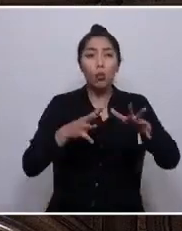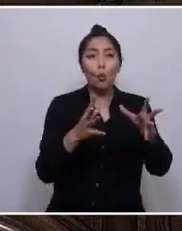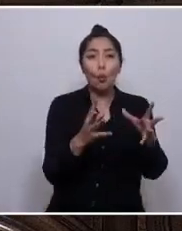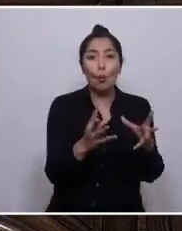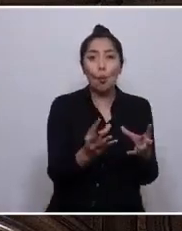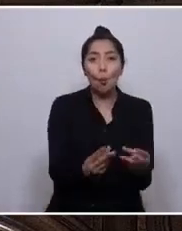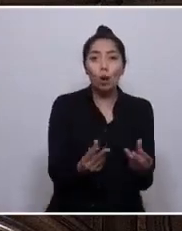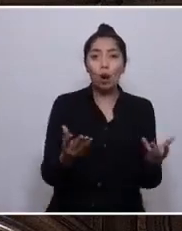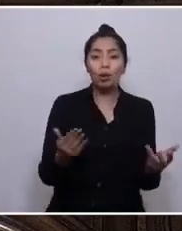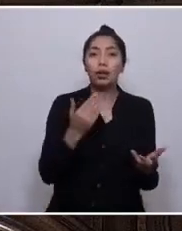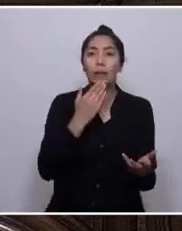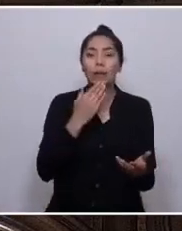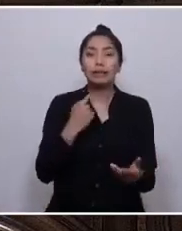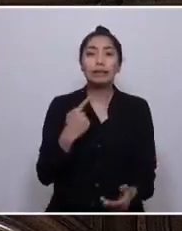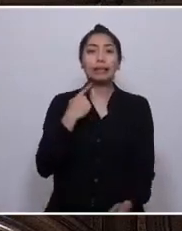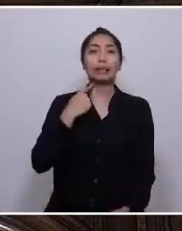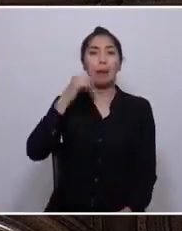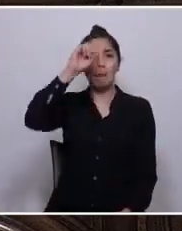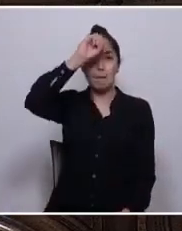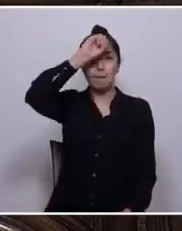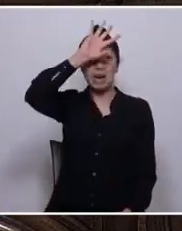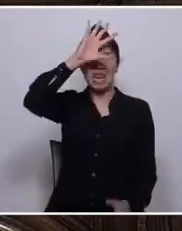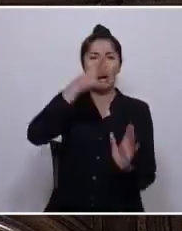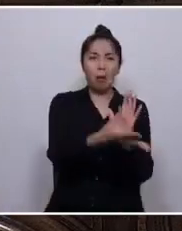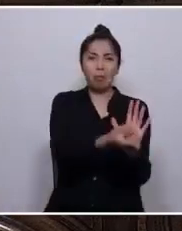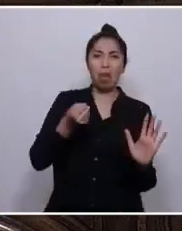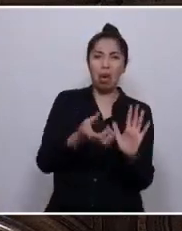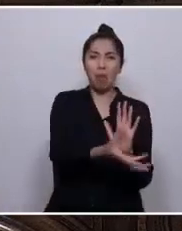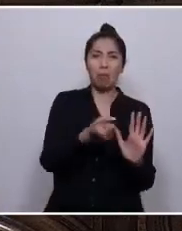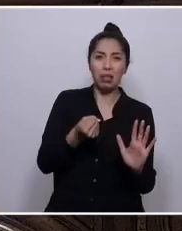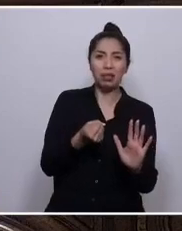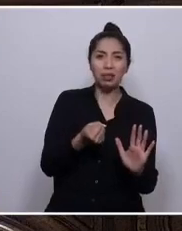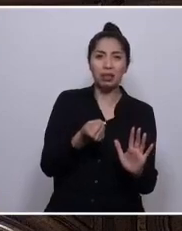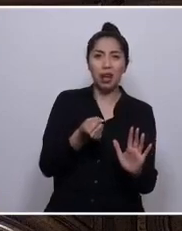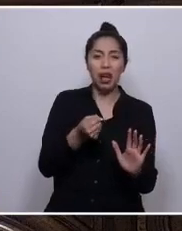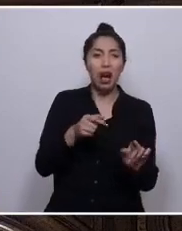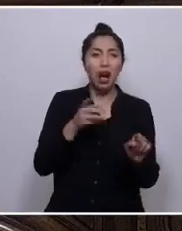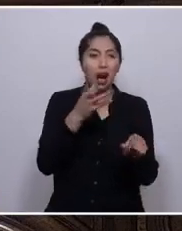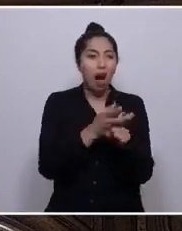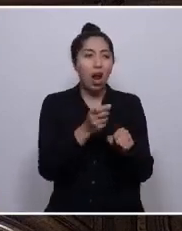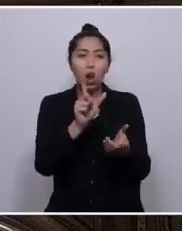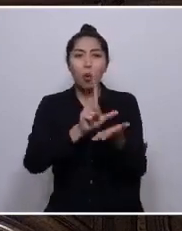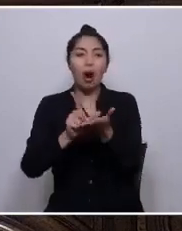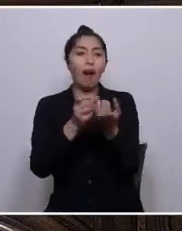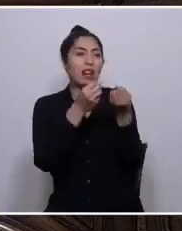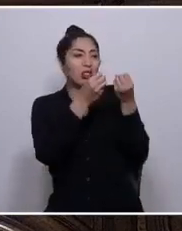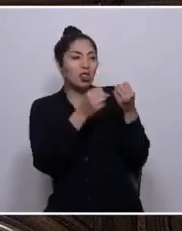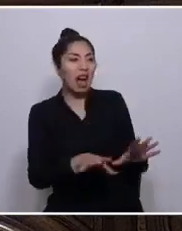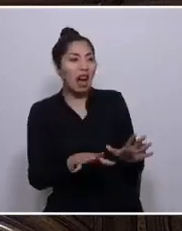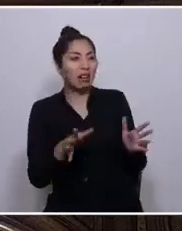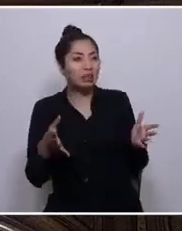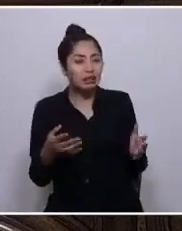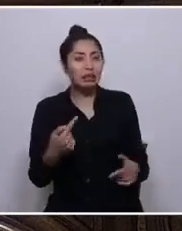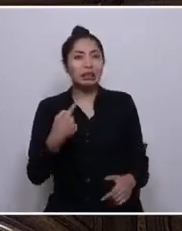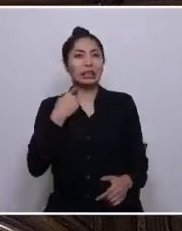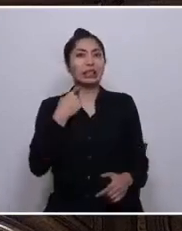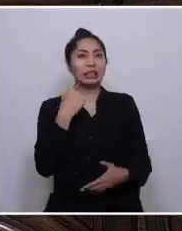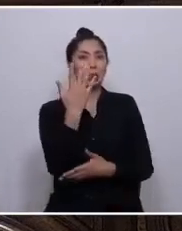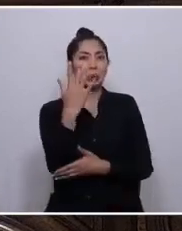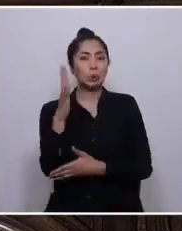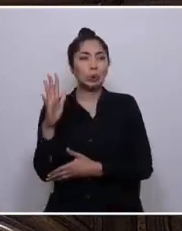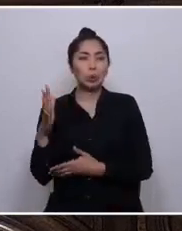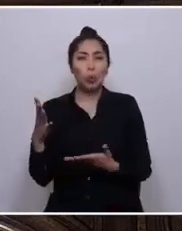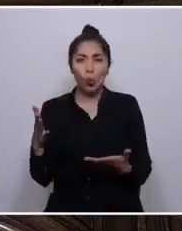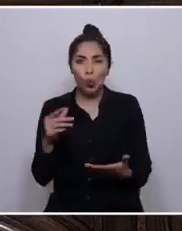de la gran minería. Respiramos el polvo de los relaves abandonados y vemos la amenaza de los ecosistemas a la vuelta de la